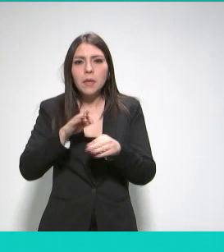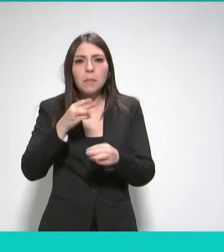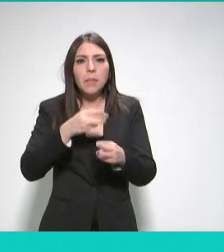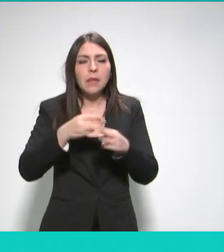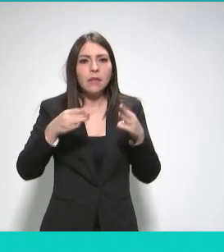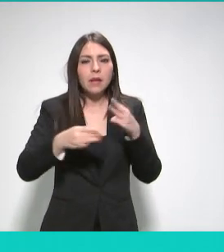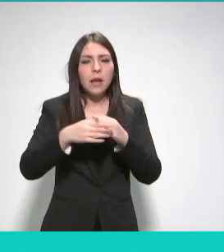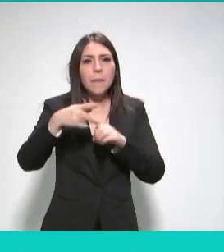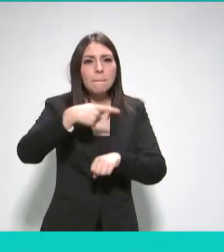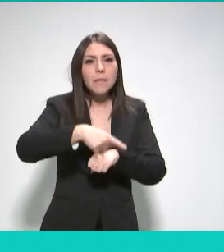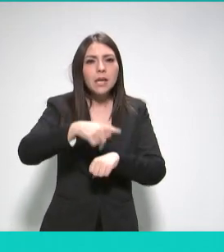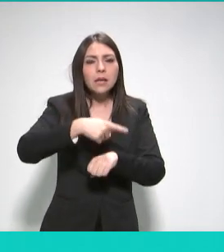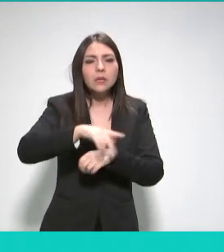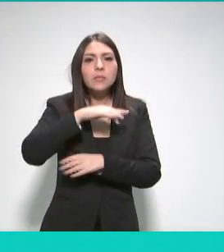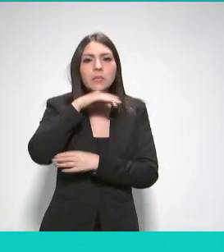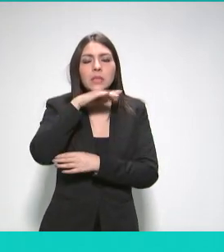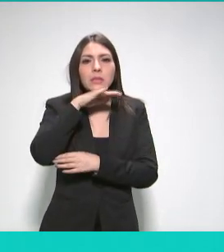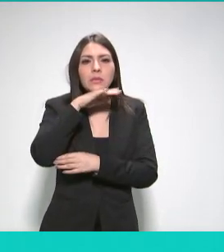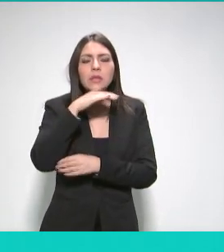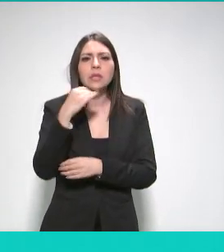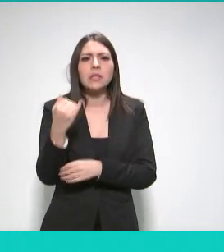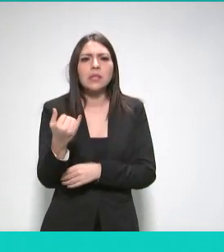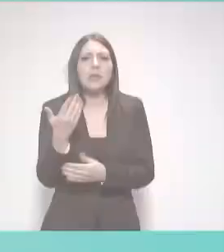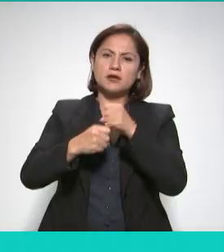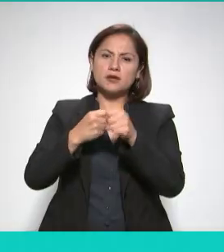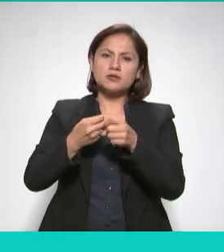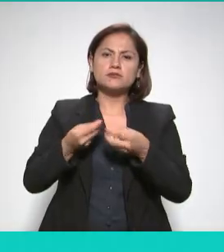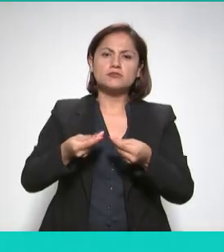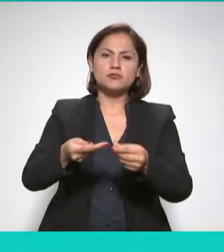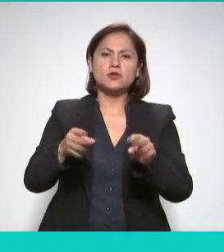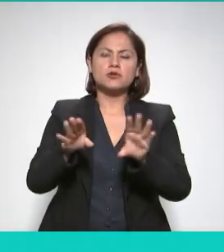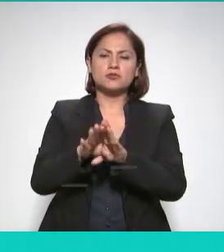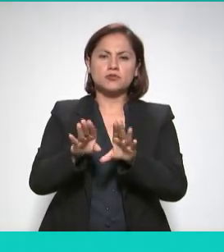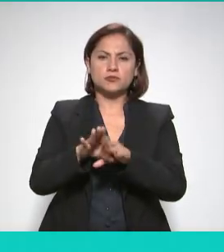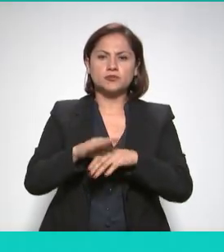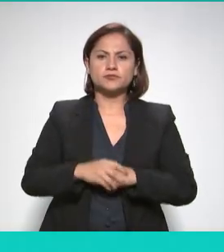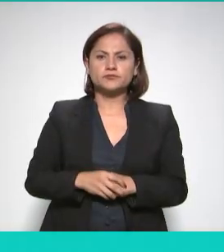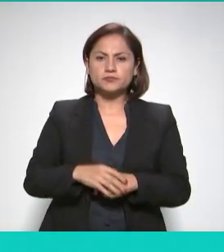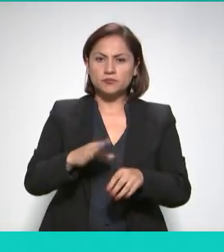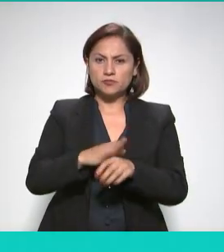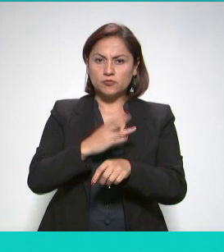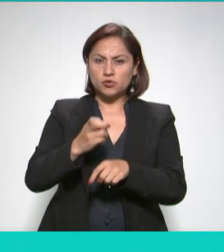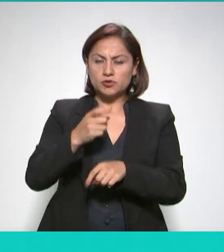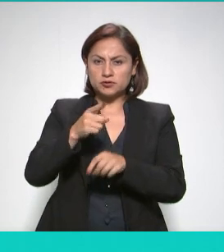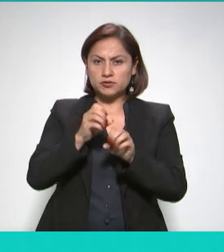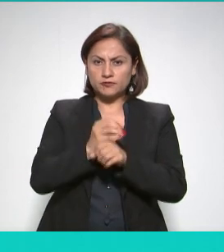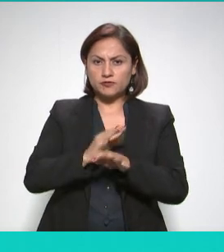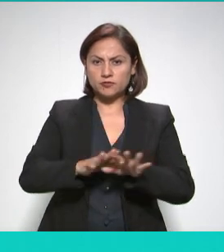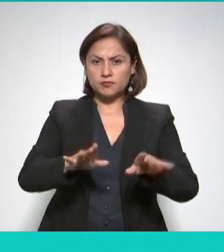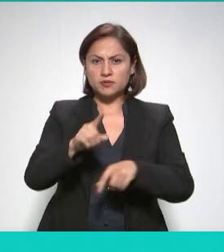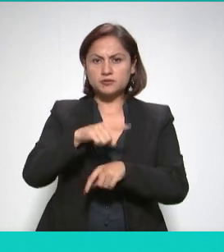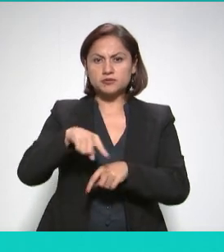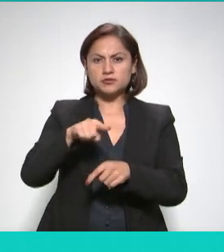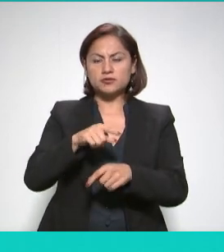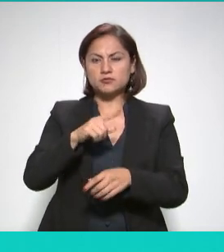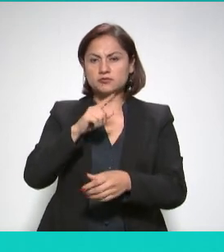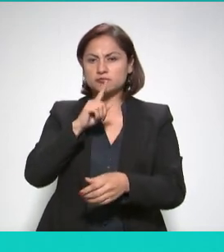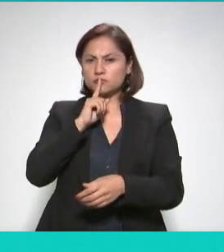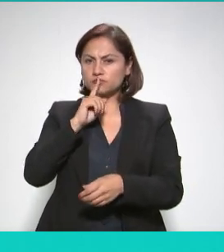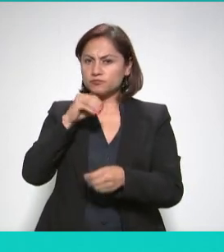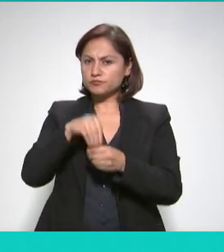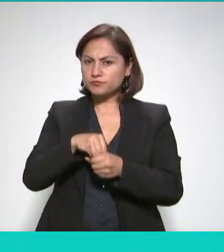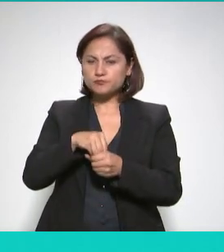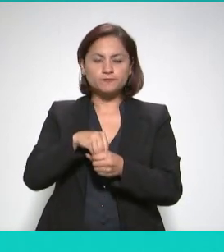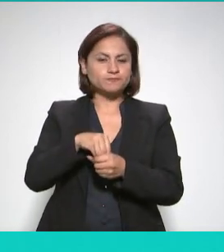así como autorizaciones en materia de impacto ambiental. Dicha información no puede considerarse de naturaleza restringida